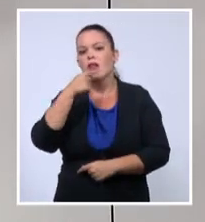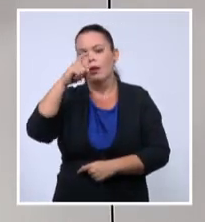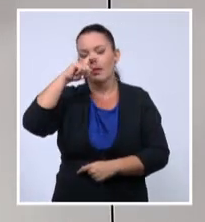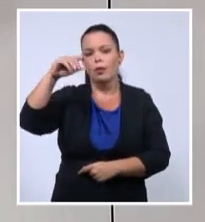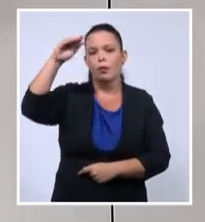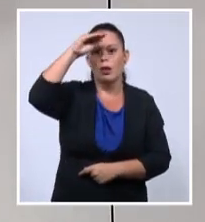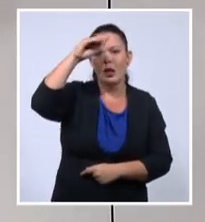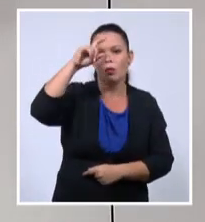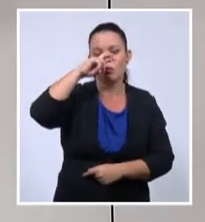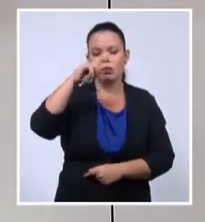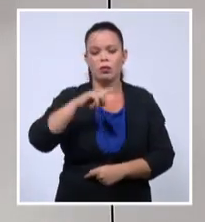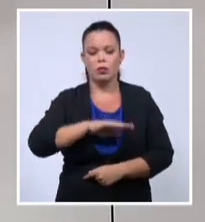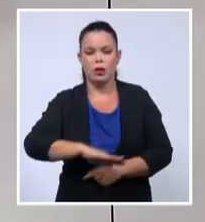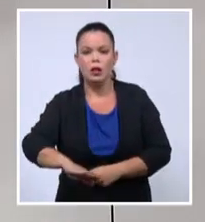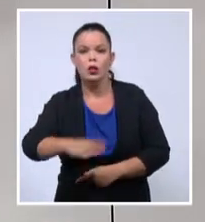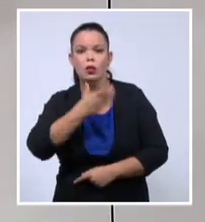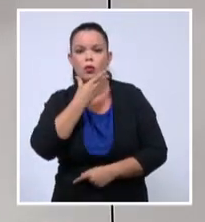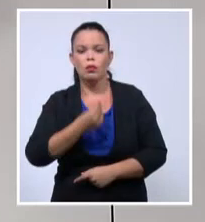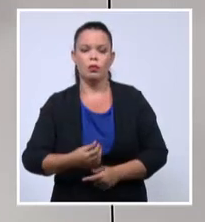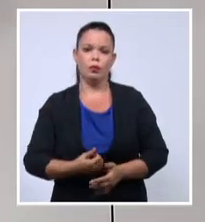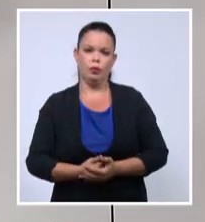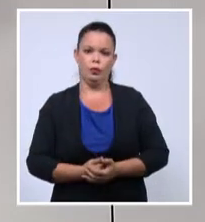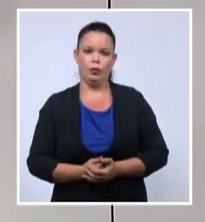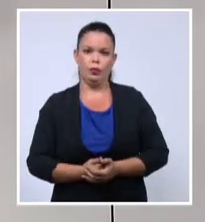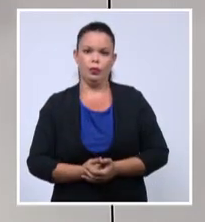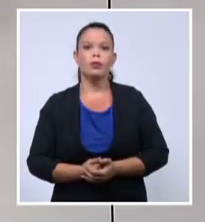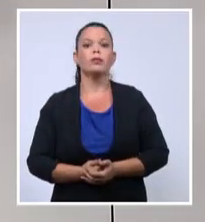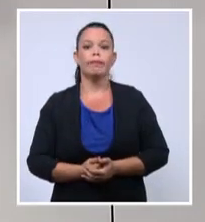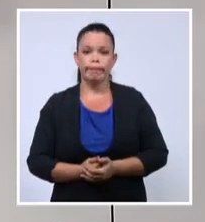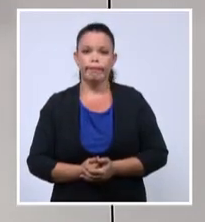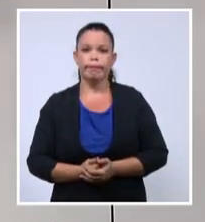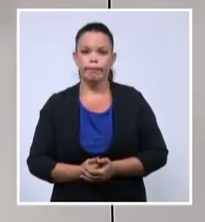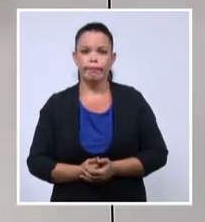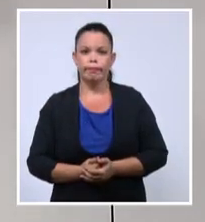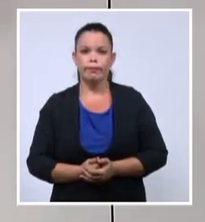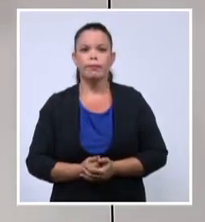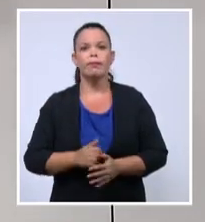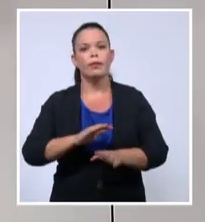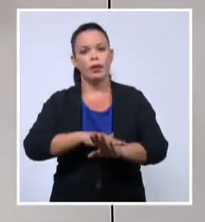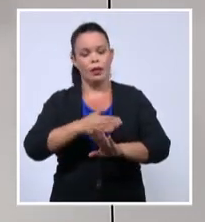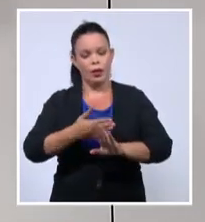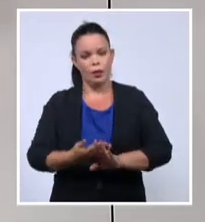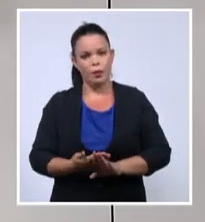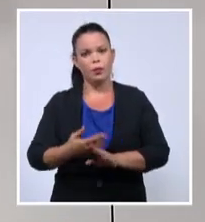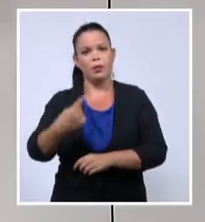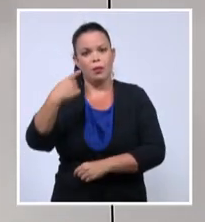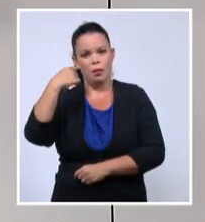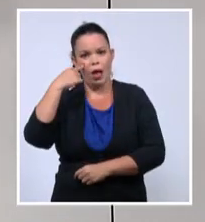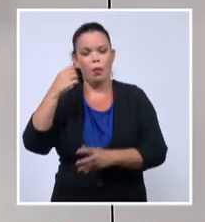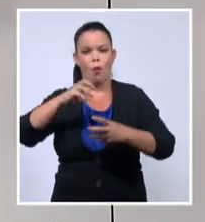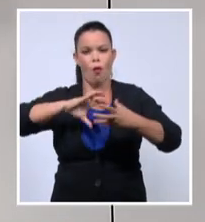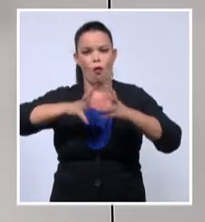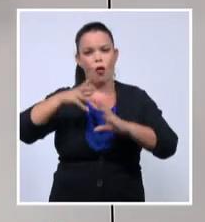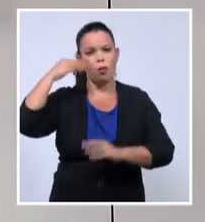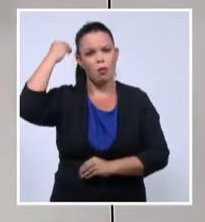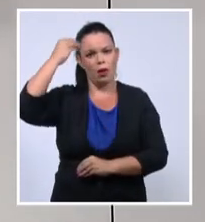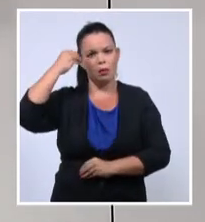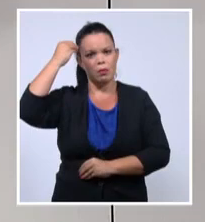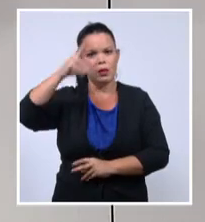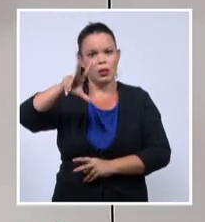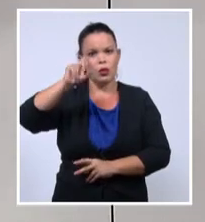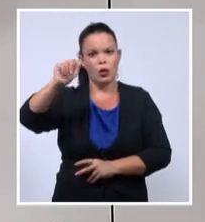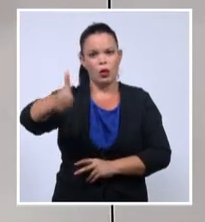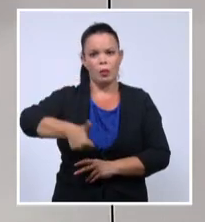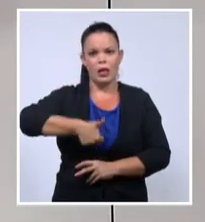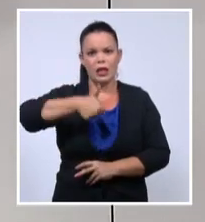solución definitiva. Coincidirá con este comentarista después de escuchar estas ideas que Biden tiene por delante un reto mayúsculo.